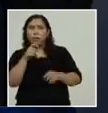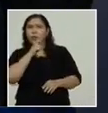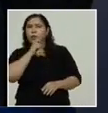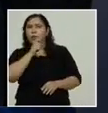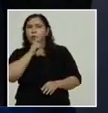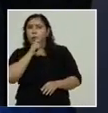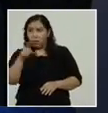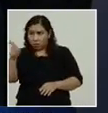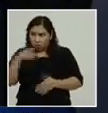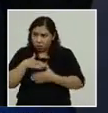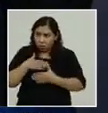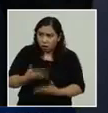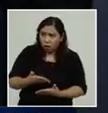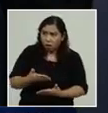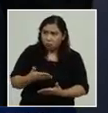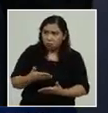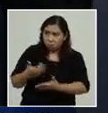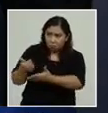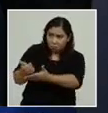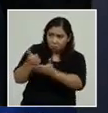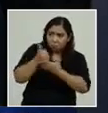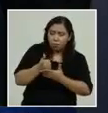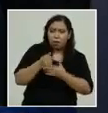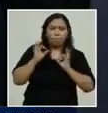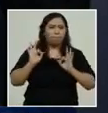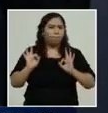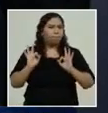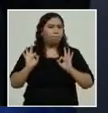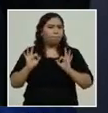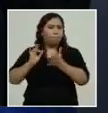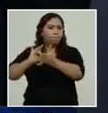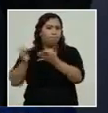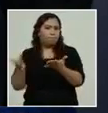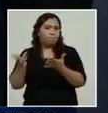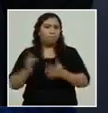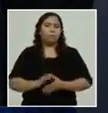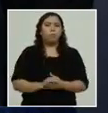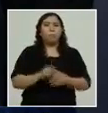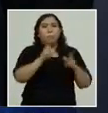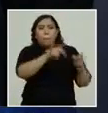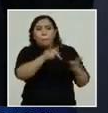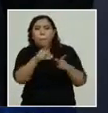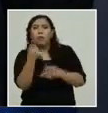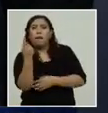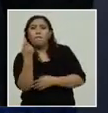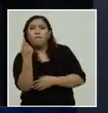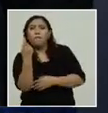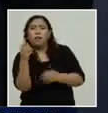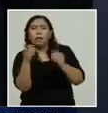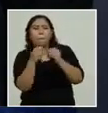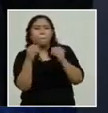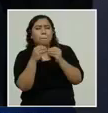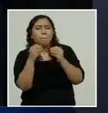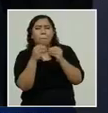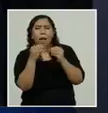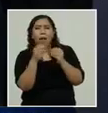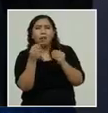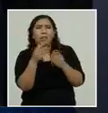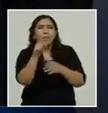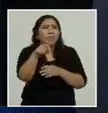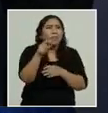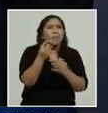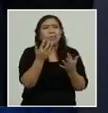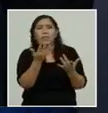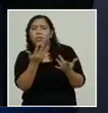termina hasta que se termina y es hasta que rescatemos al último de los que están pendientes sé que se avecina la noche las